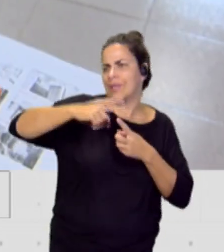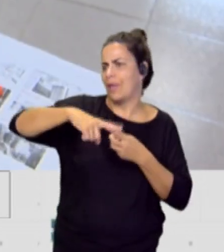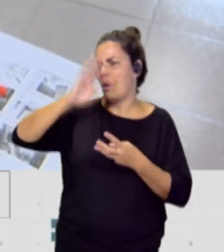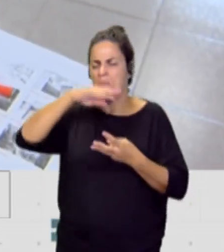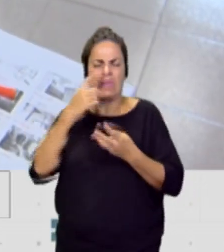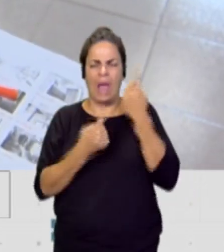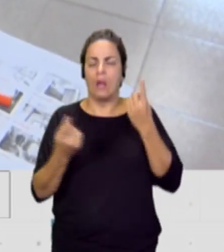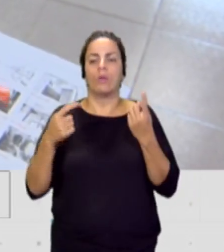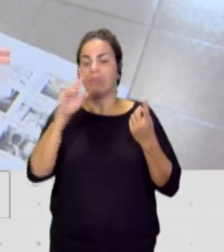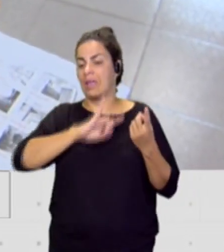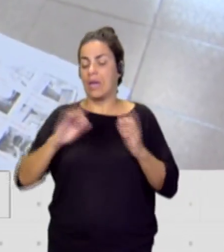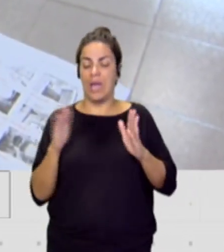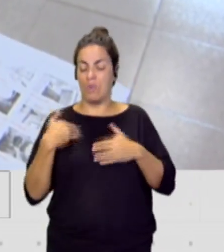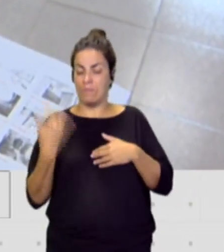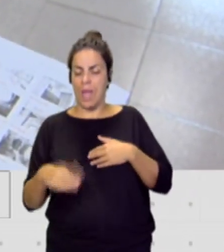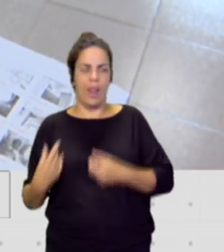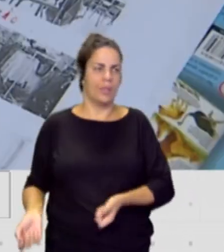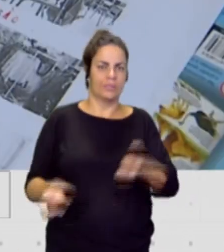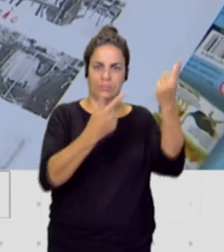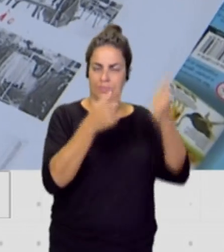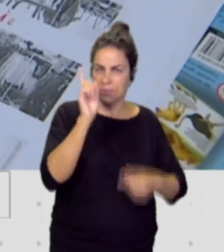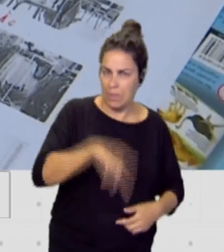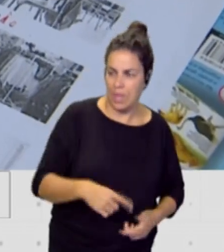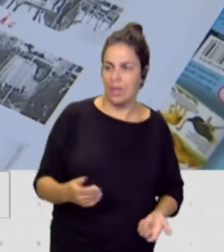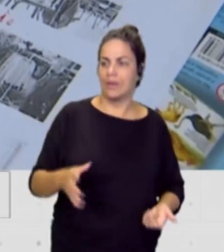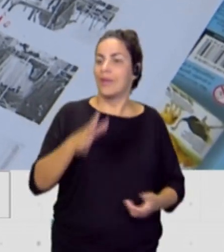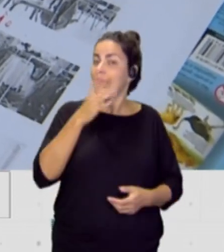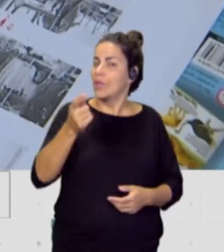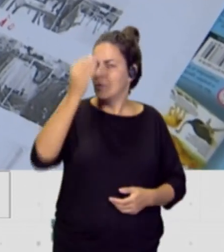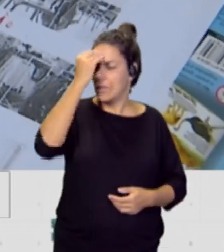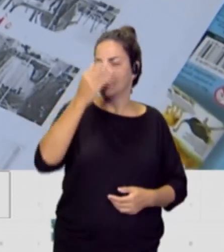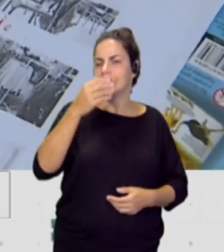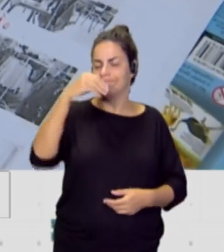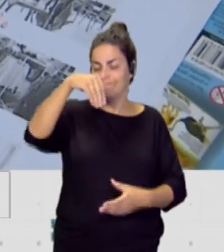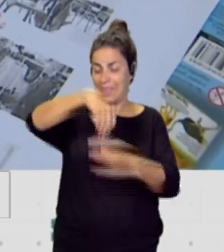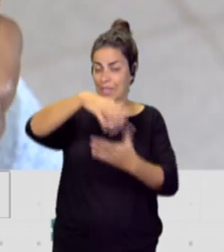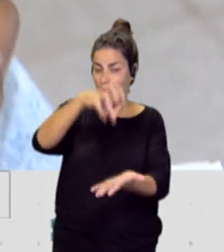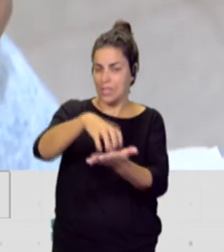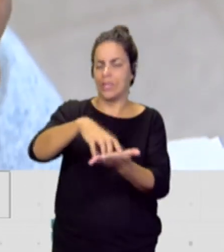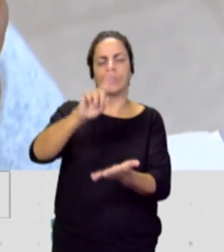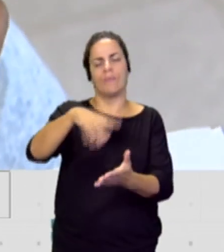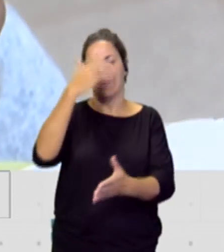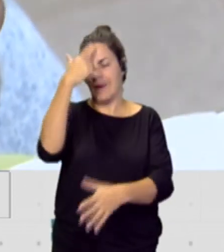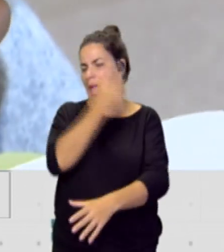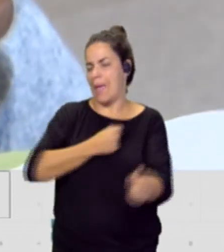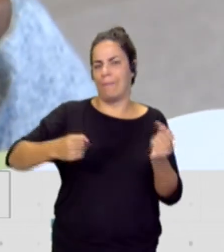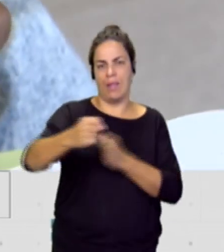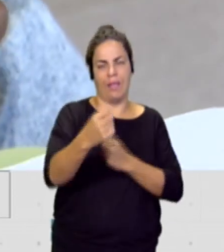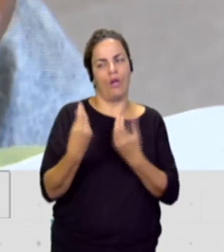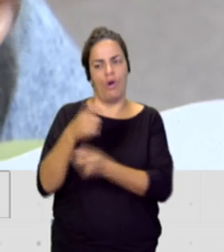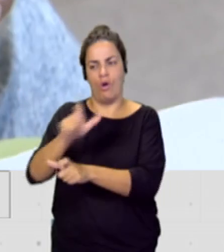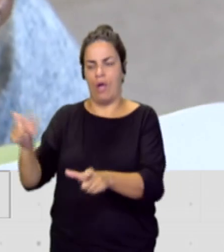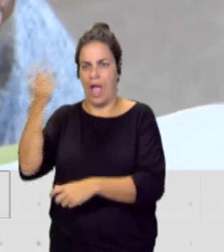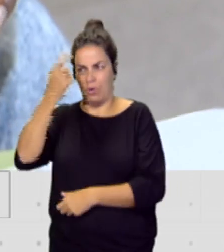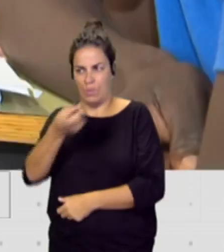estaba mal. Y yo creo que también eso influye en la empatía que tenemos dentro del centro con este alumnado. Entonces, ¿qué